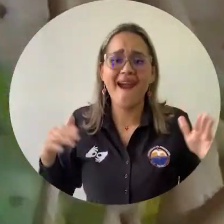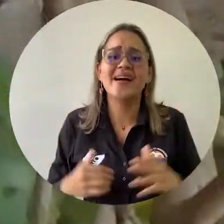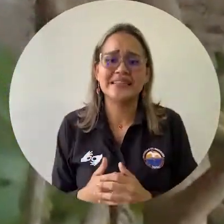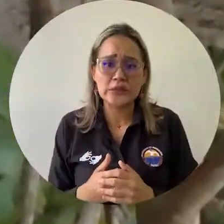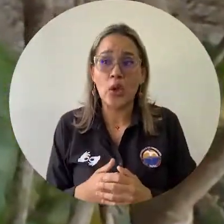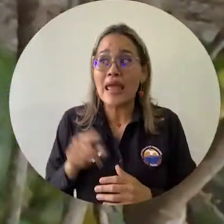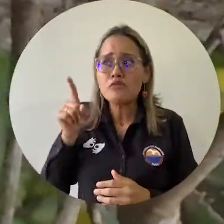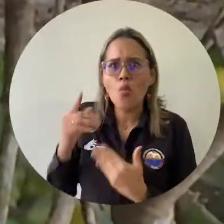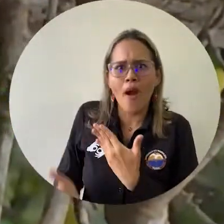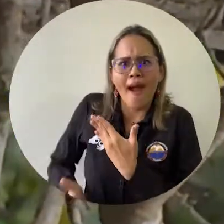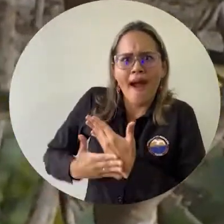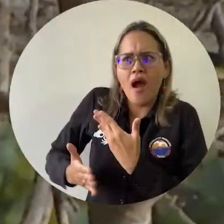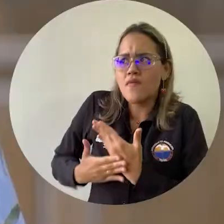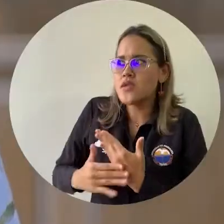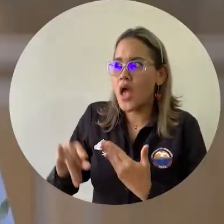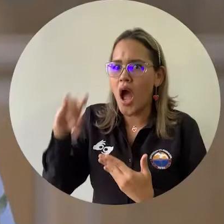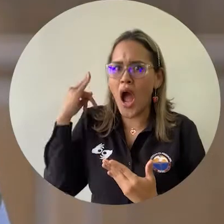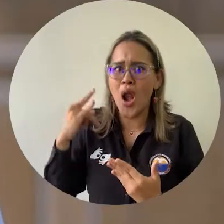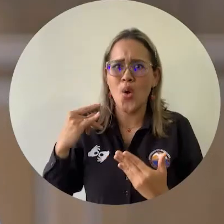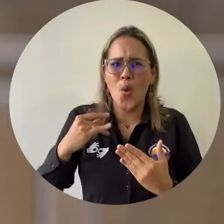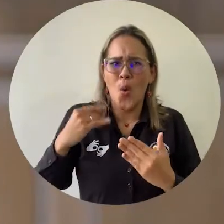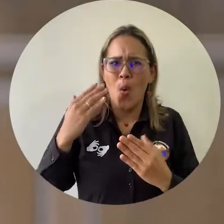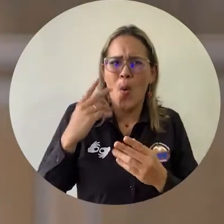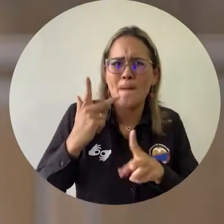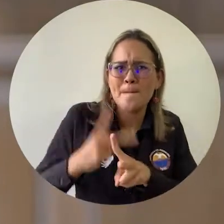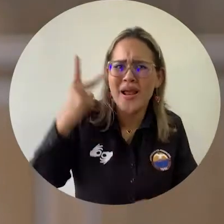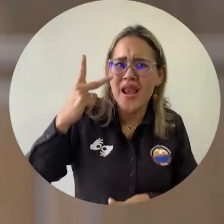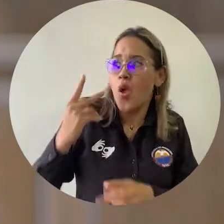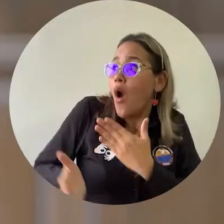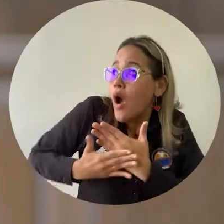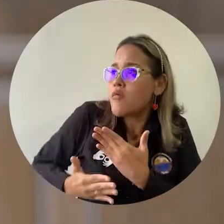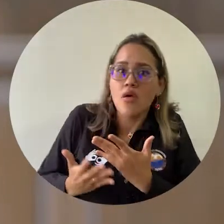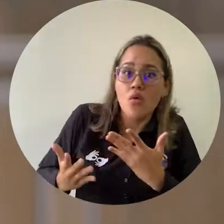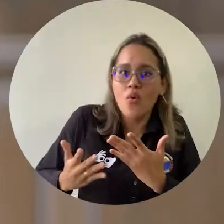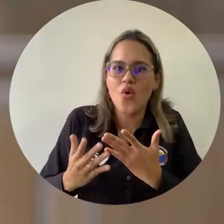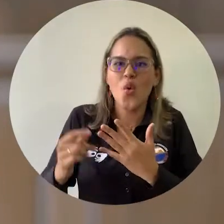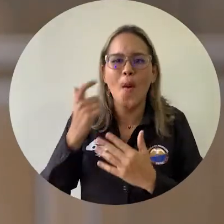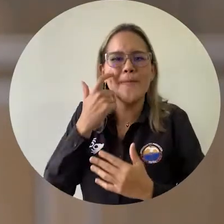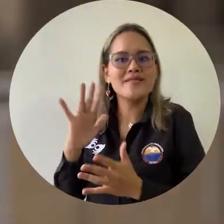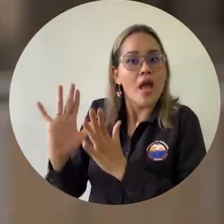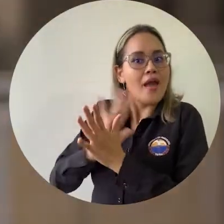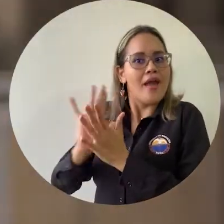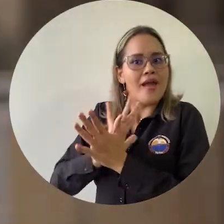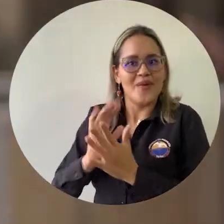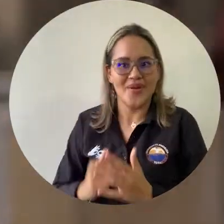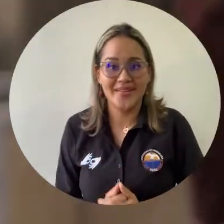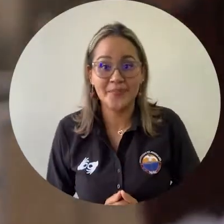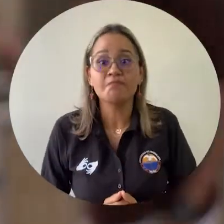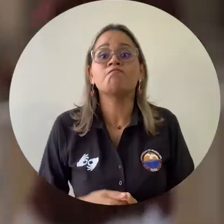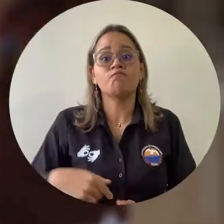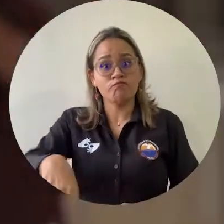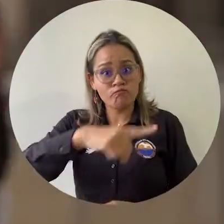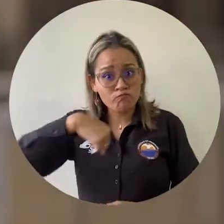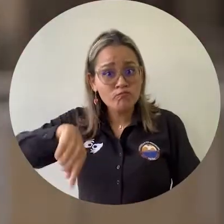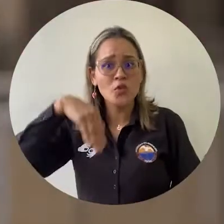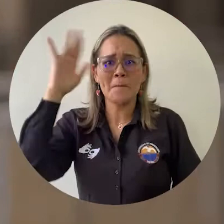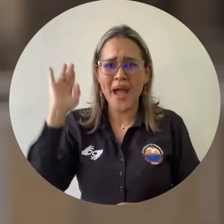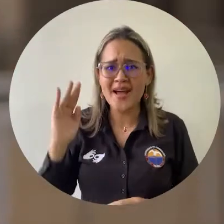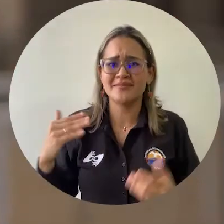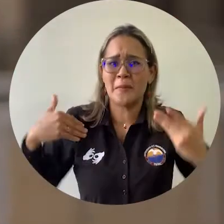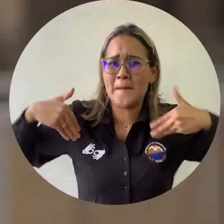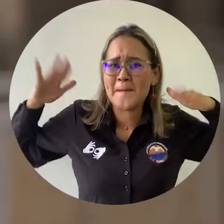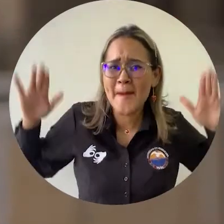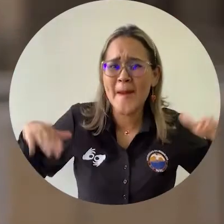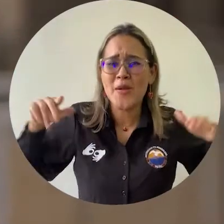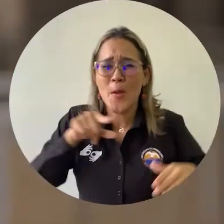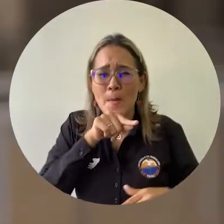manifestaciones para evitar peligro, son informadores. Nosotros nos interrelacionamos mucho con los